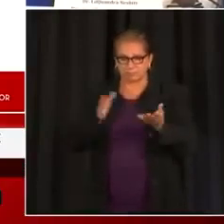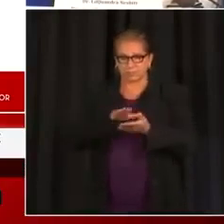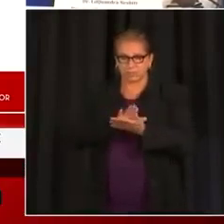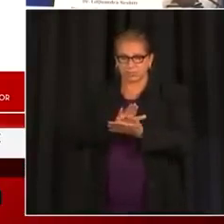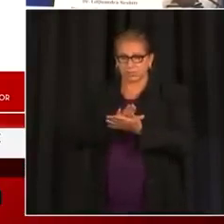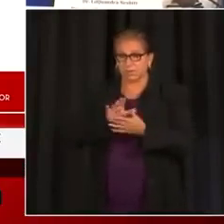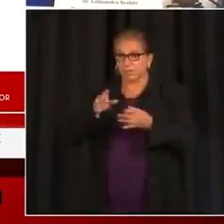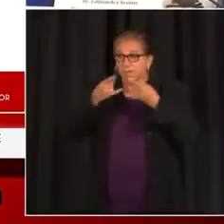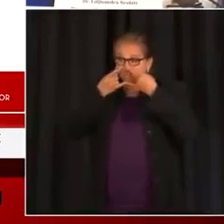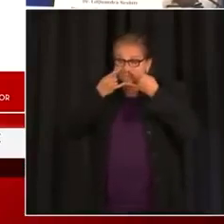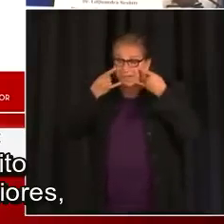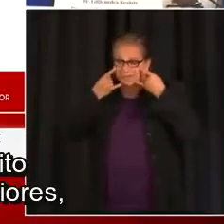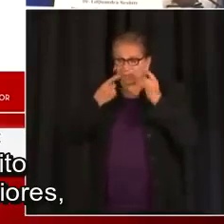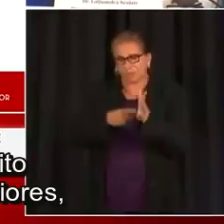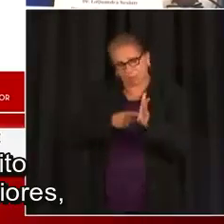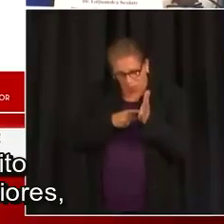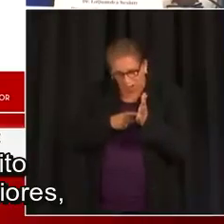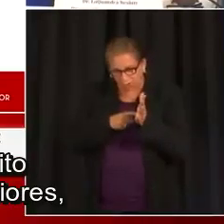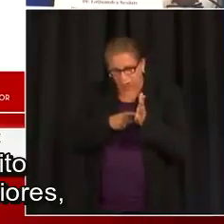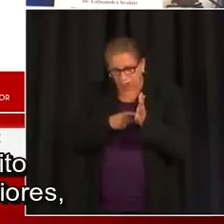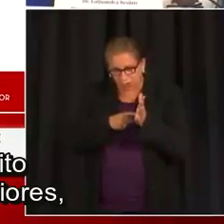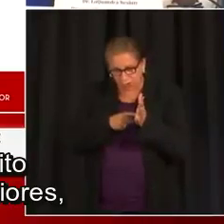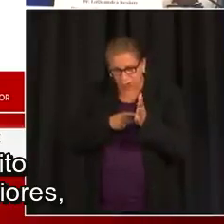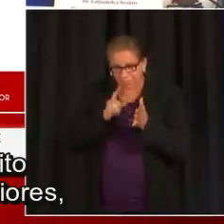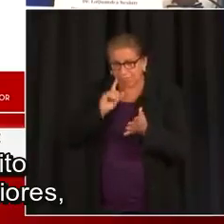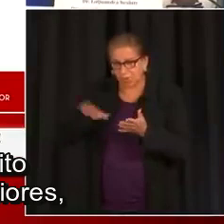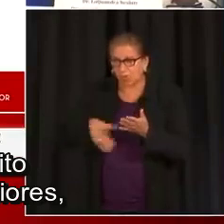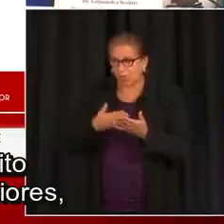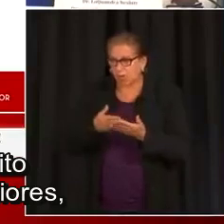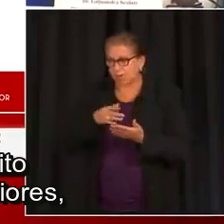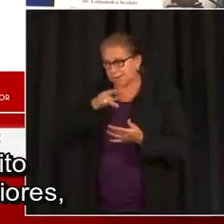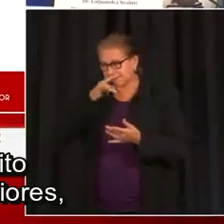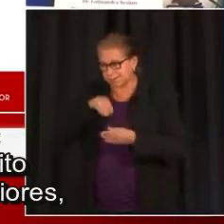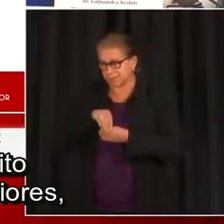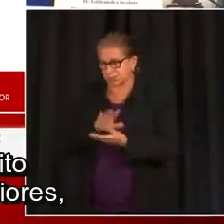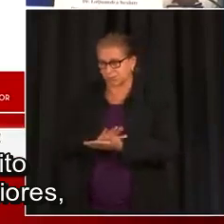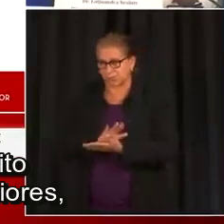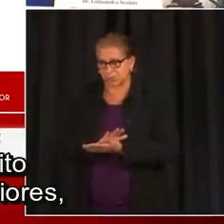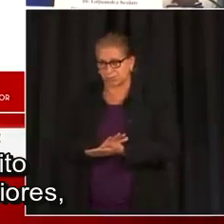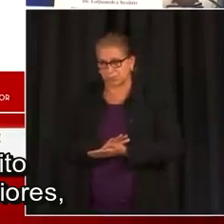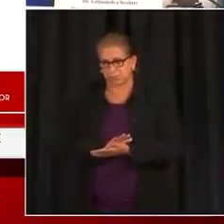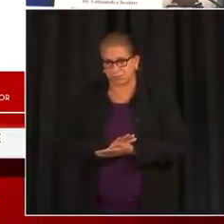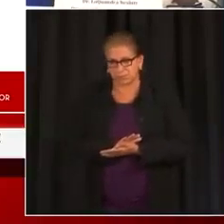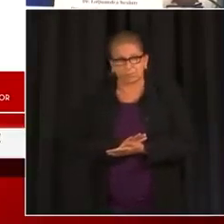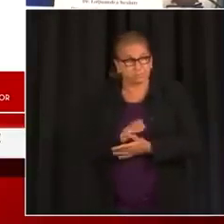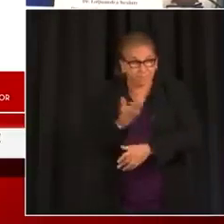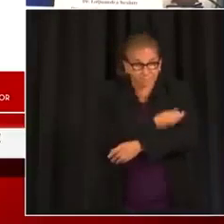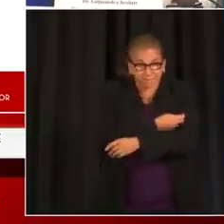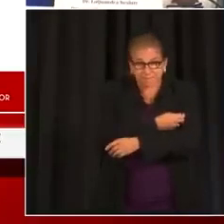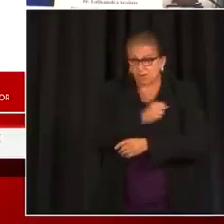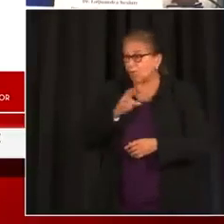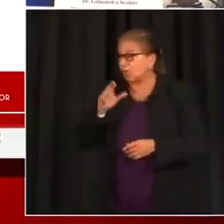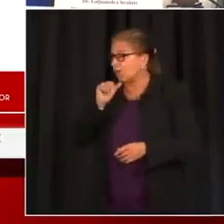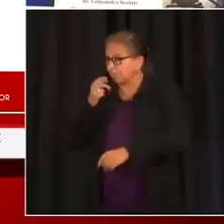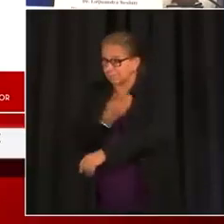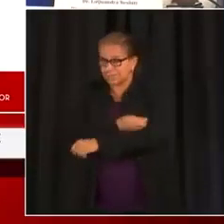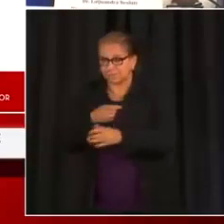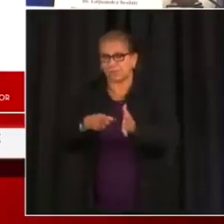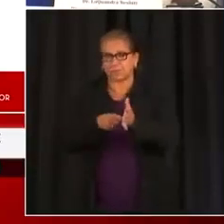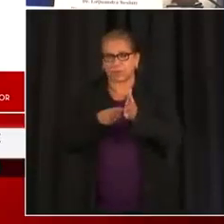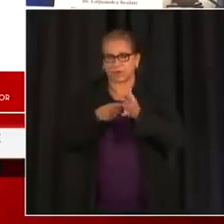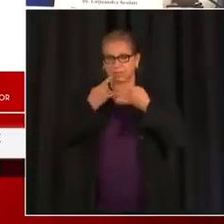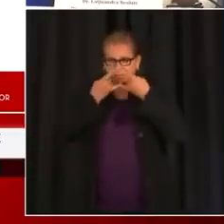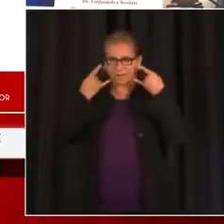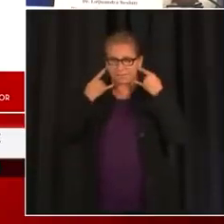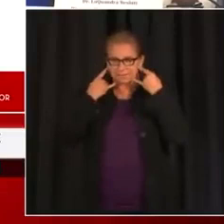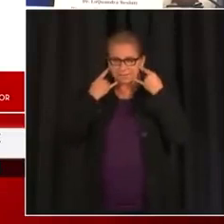estos documentos tienen que saber que la mascarilla es un requisito para todos los que estén en interiores, independientemente de su estatus de vacunación.